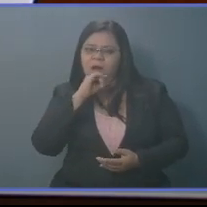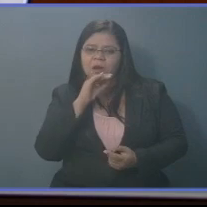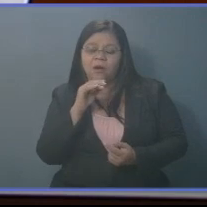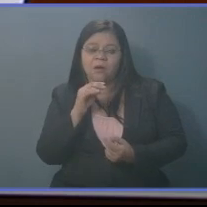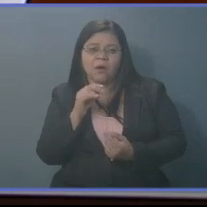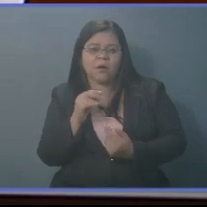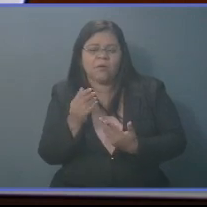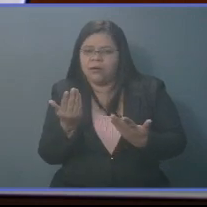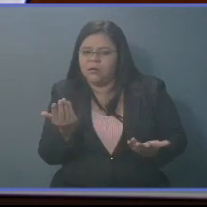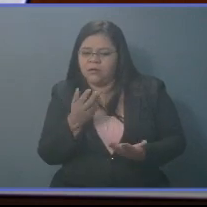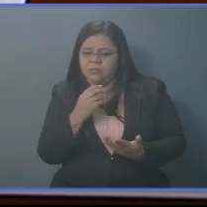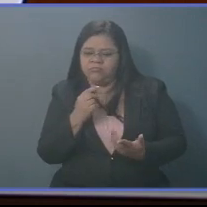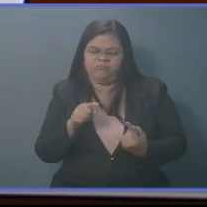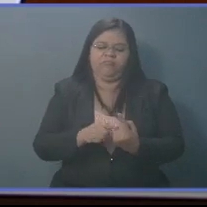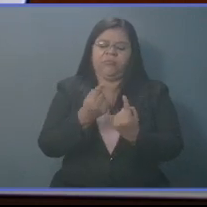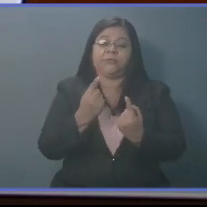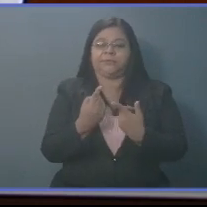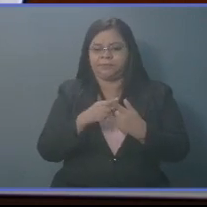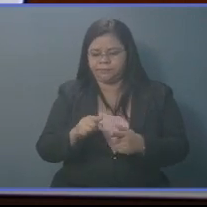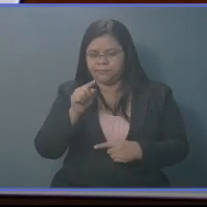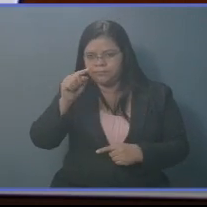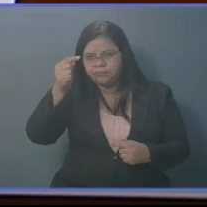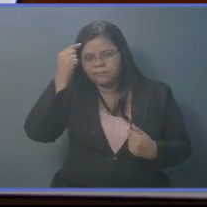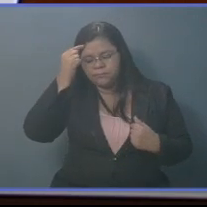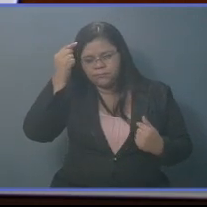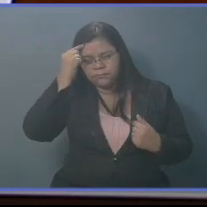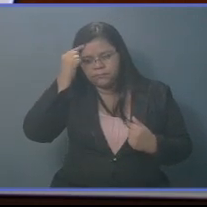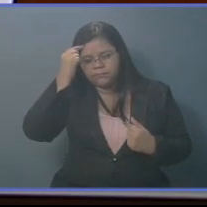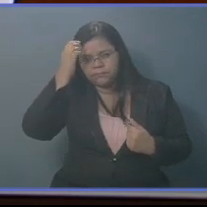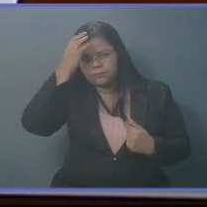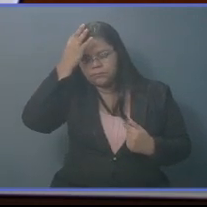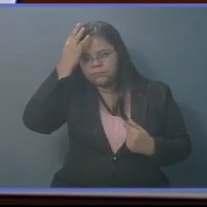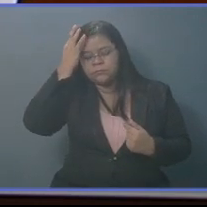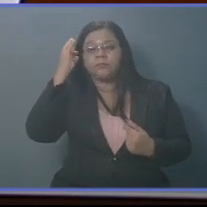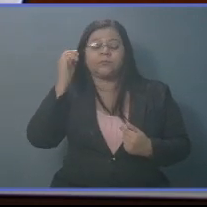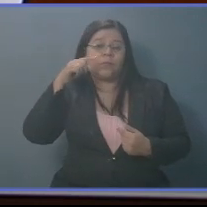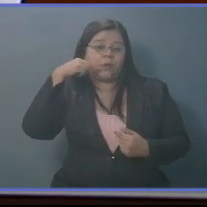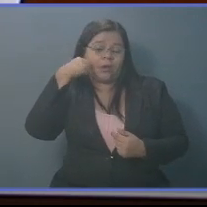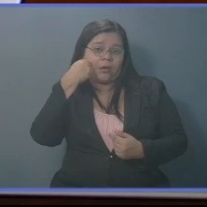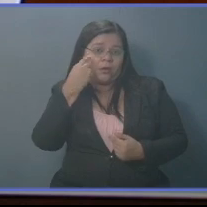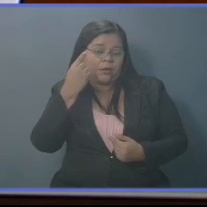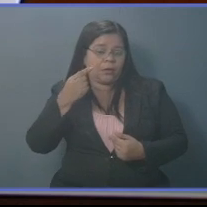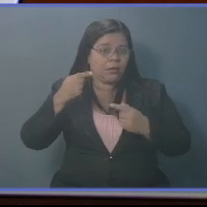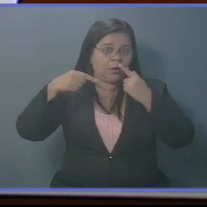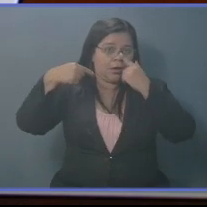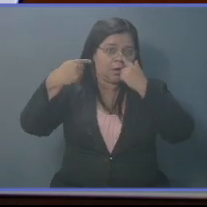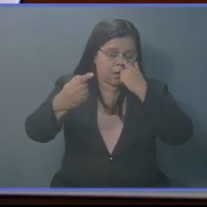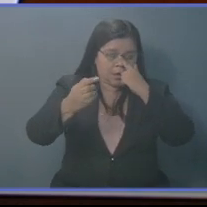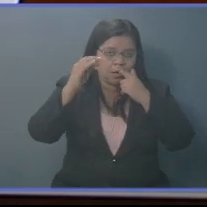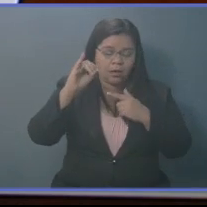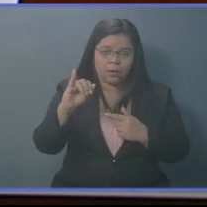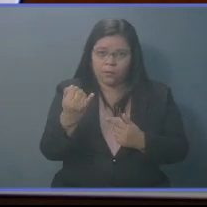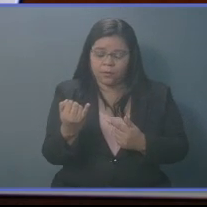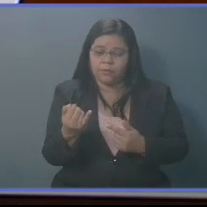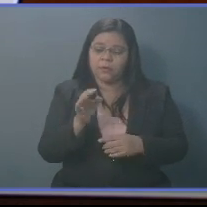que usted quiere. Pero tenga conciencia que pasado mañana el Salvador